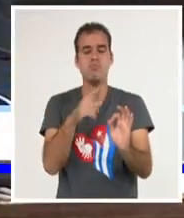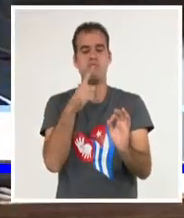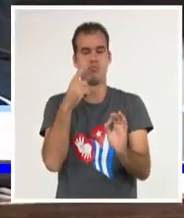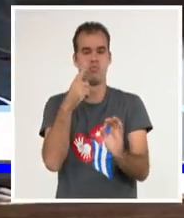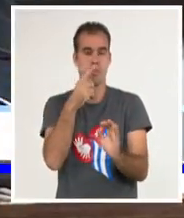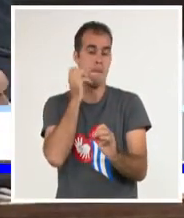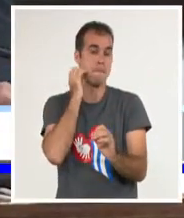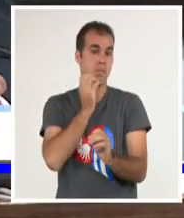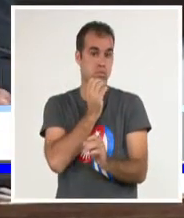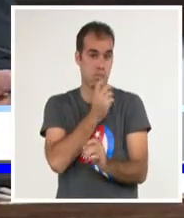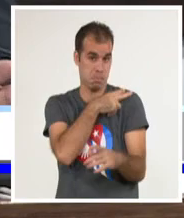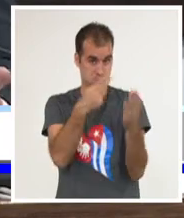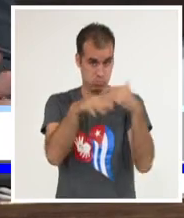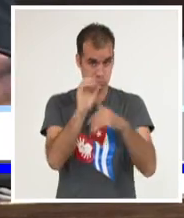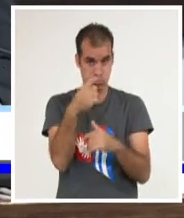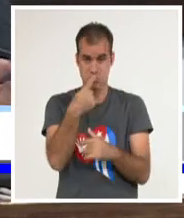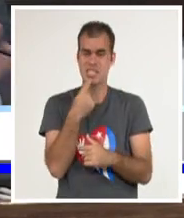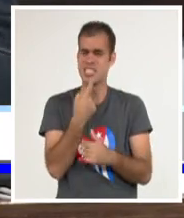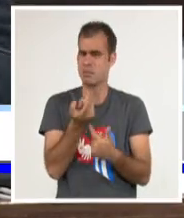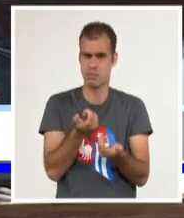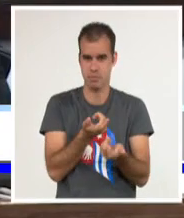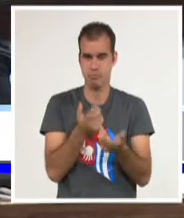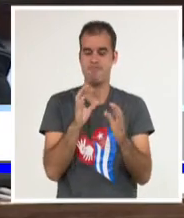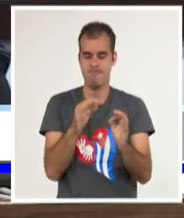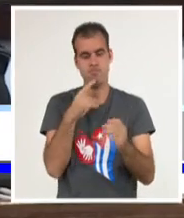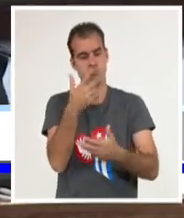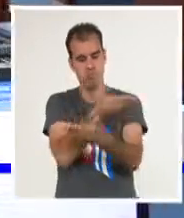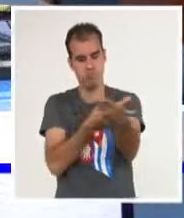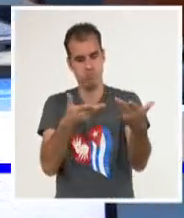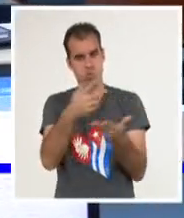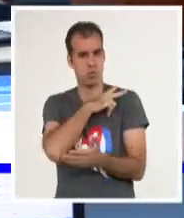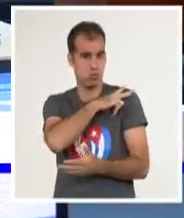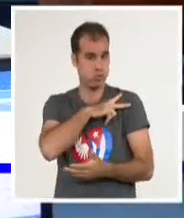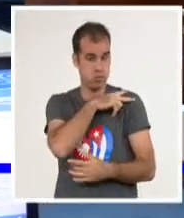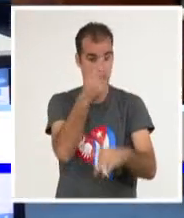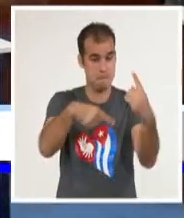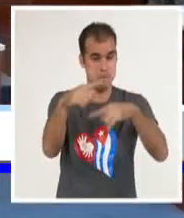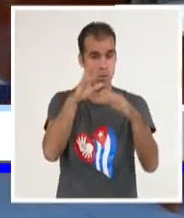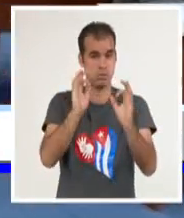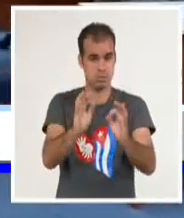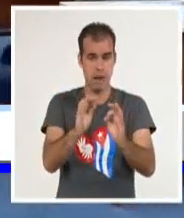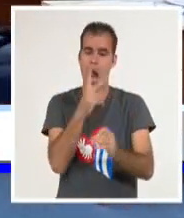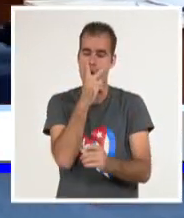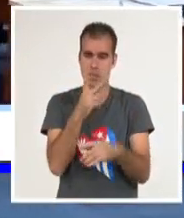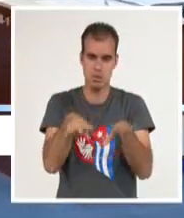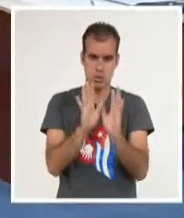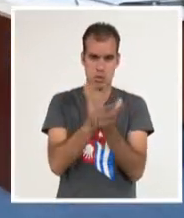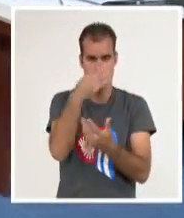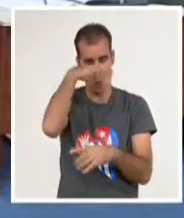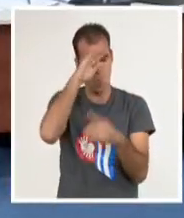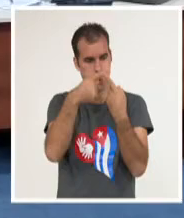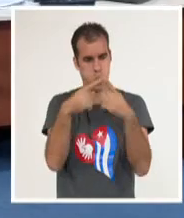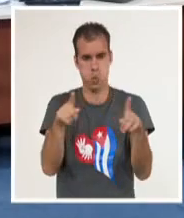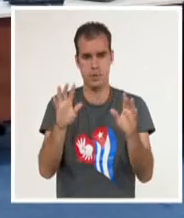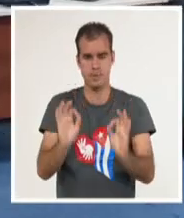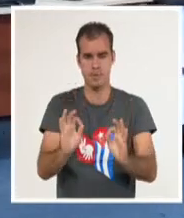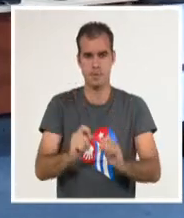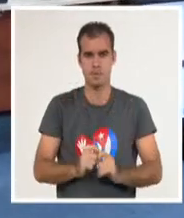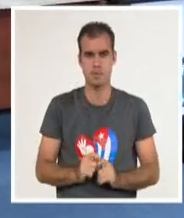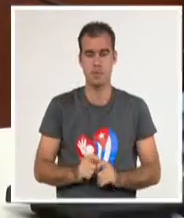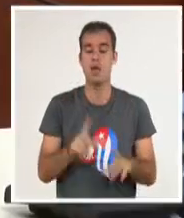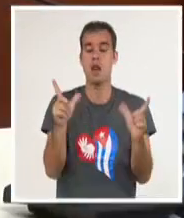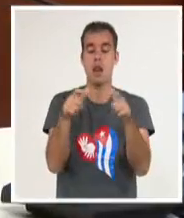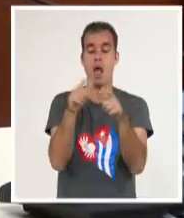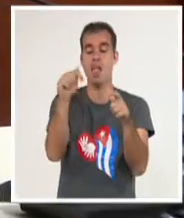ministro de la República, Manuel Marrero Cruz, en intercambio con los máximos responsables de este servicio en el país. Encuentro en el que el premier